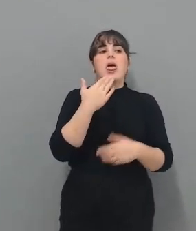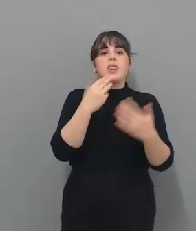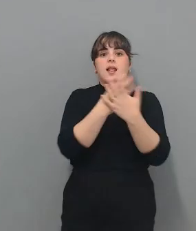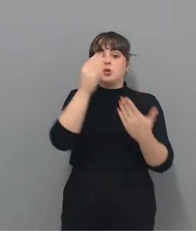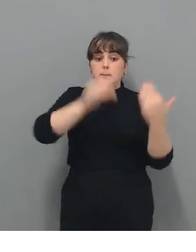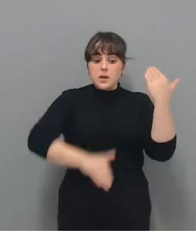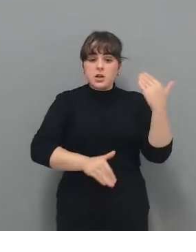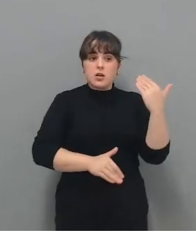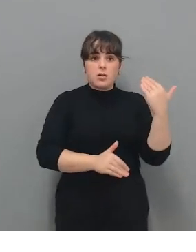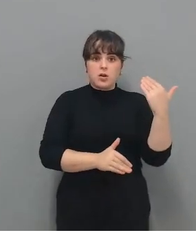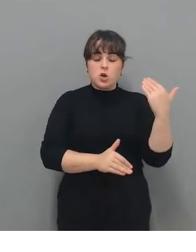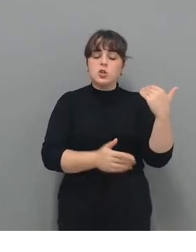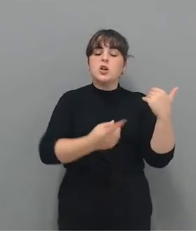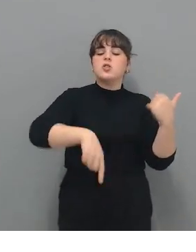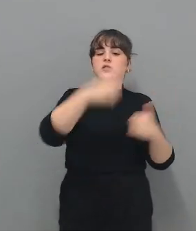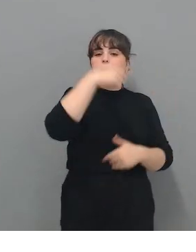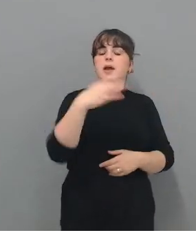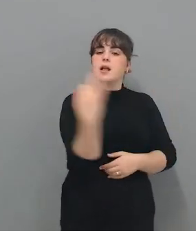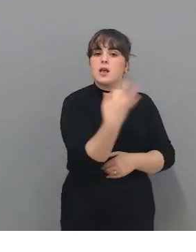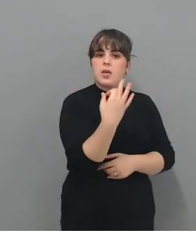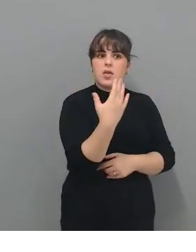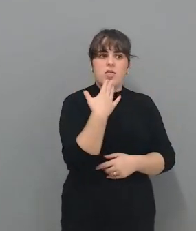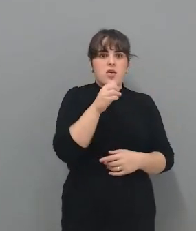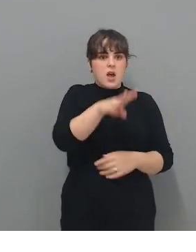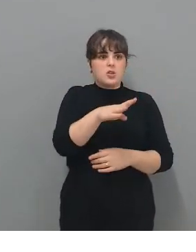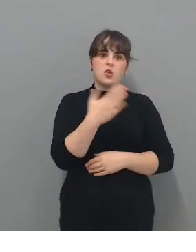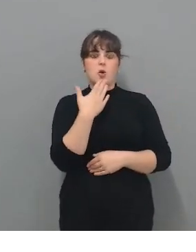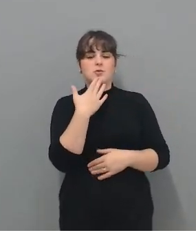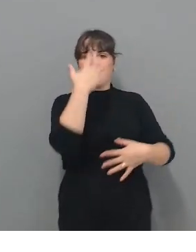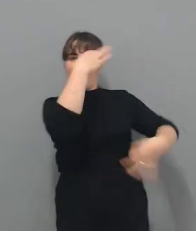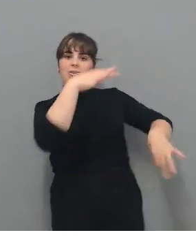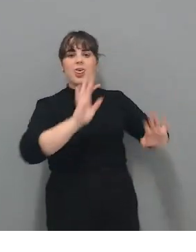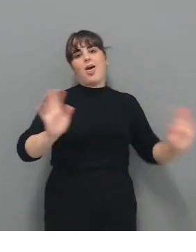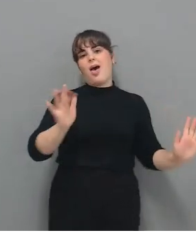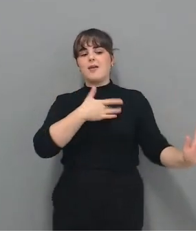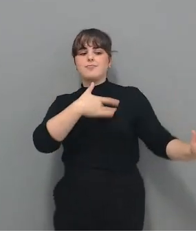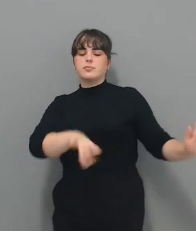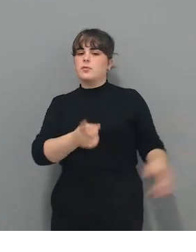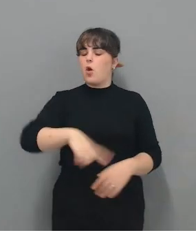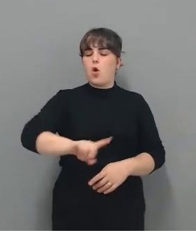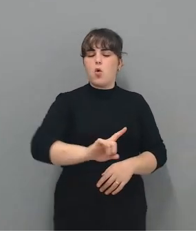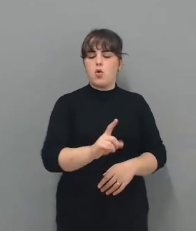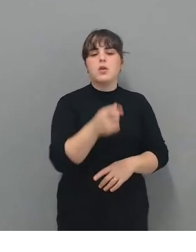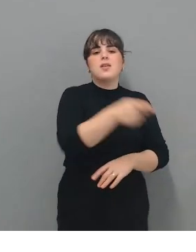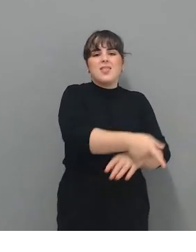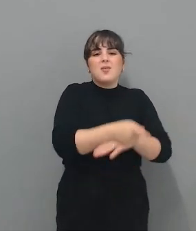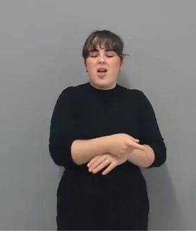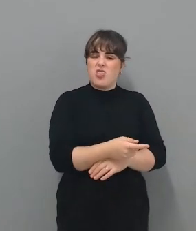de los 14 años no son impunes. Que tienen obligaciones, que tienen derechos y que pueden